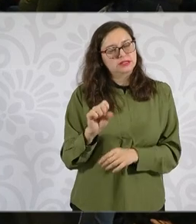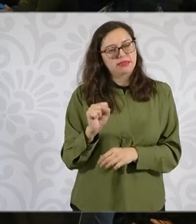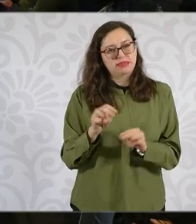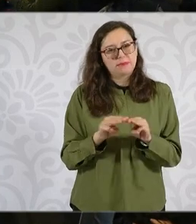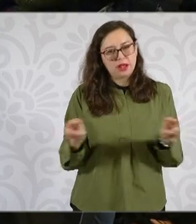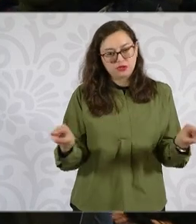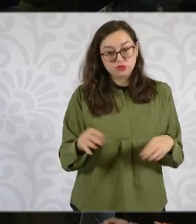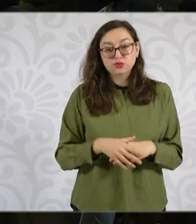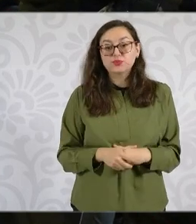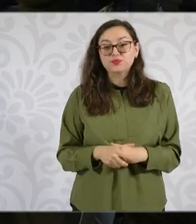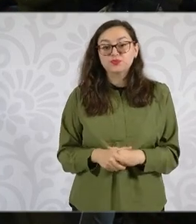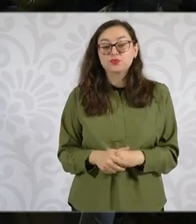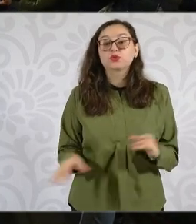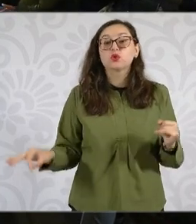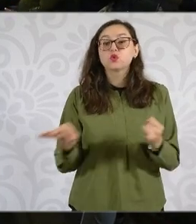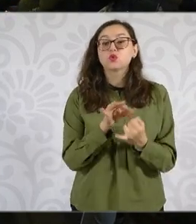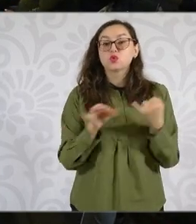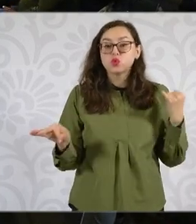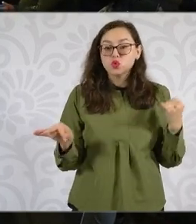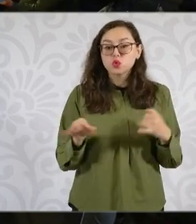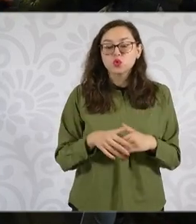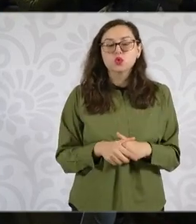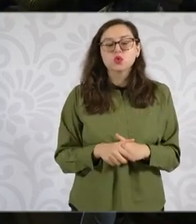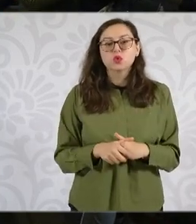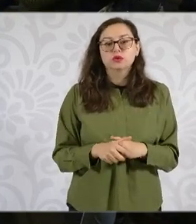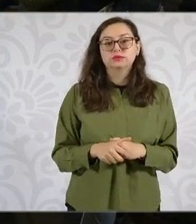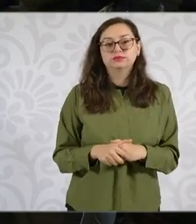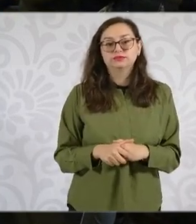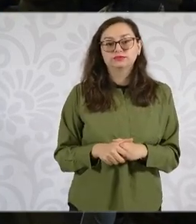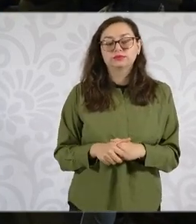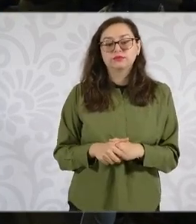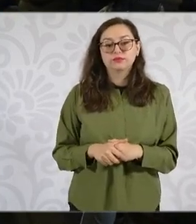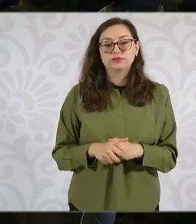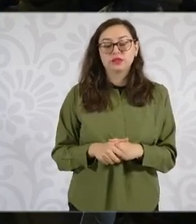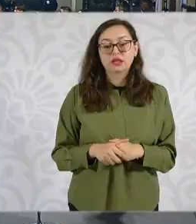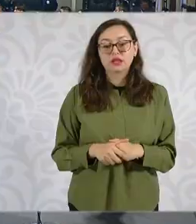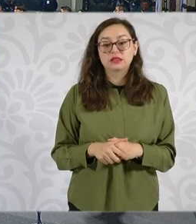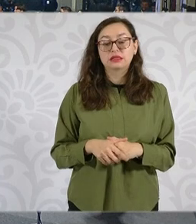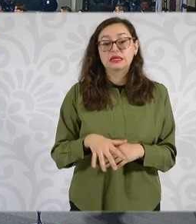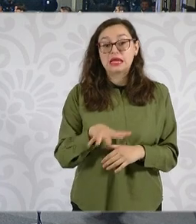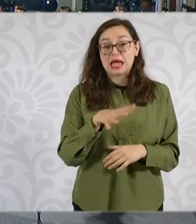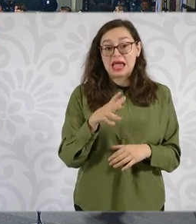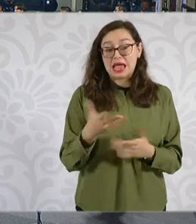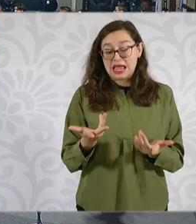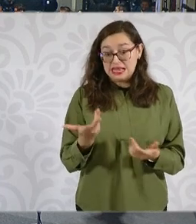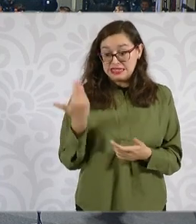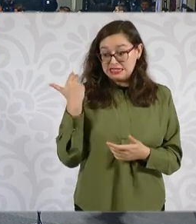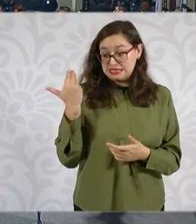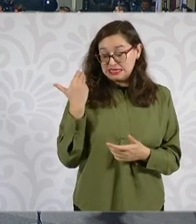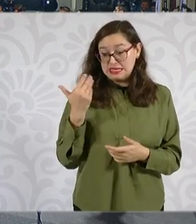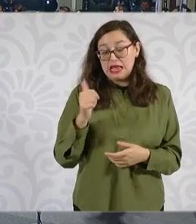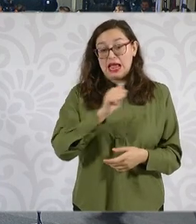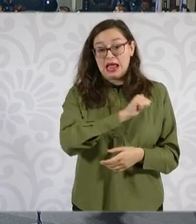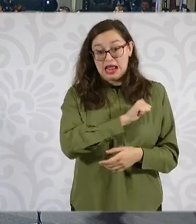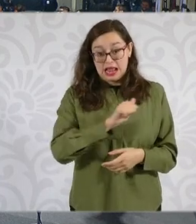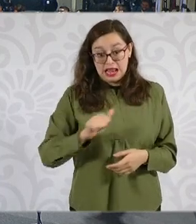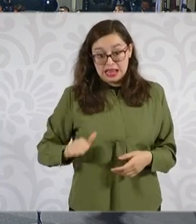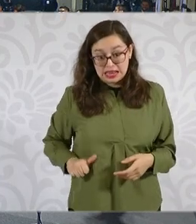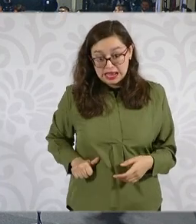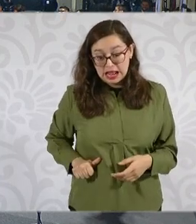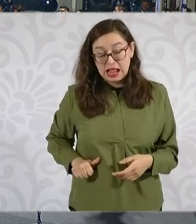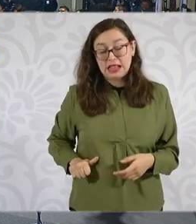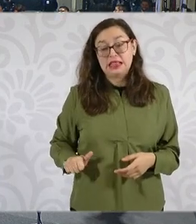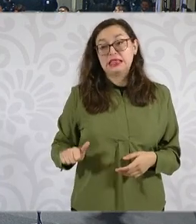Y por último, ya comenté ahorita algunos detalles acerca de temas generales de la reunión que tuvo con alcaldes de la zona